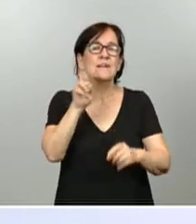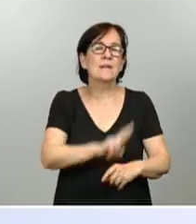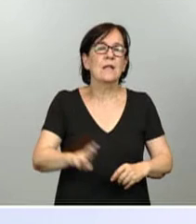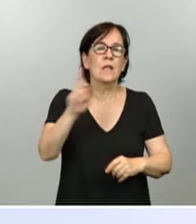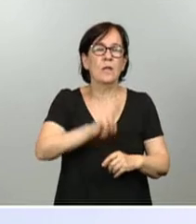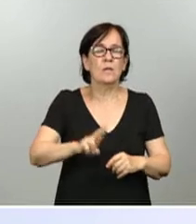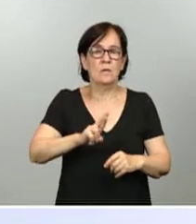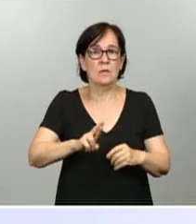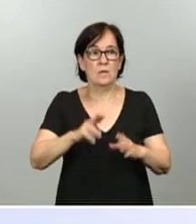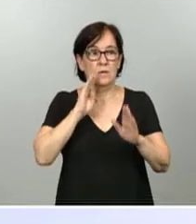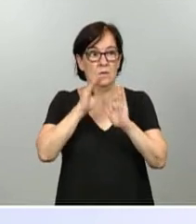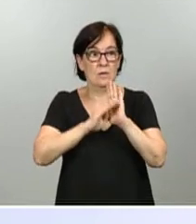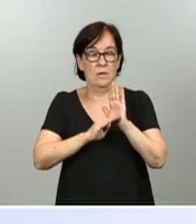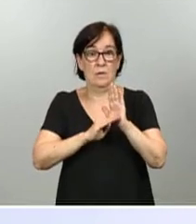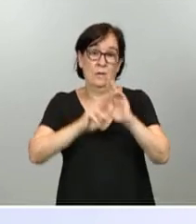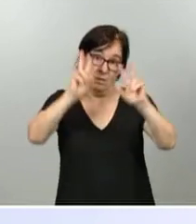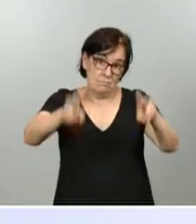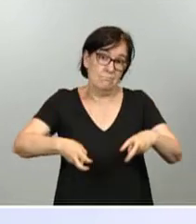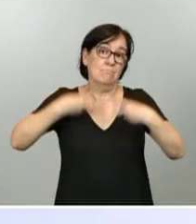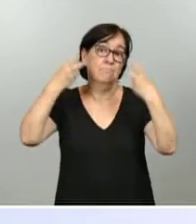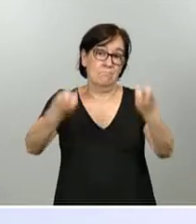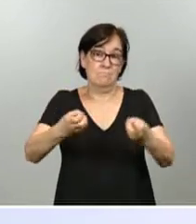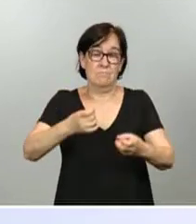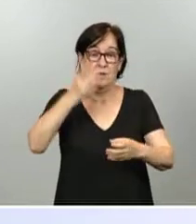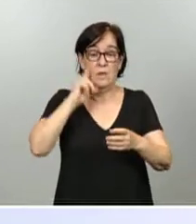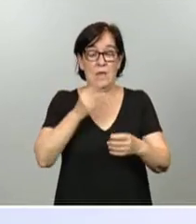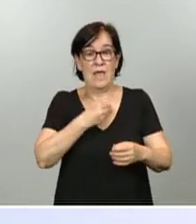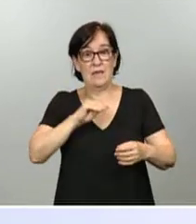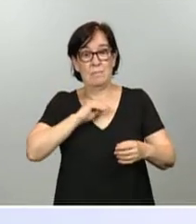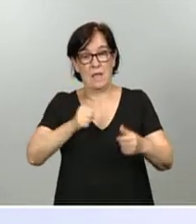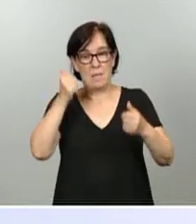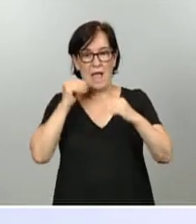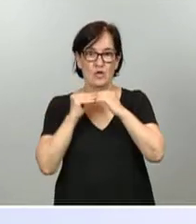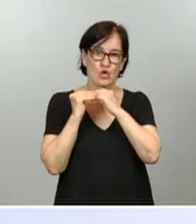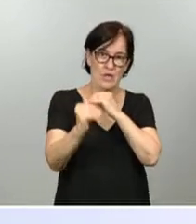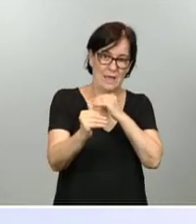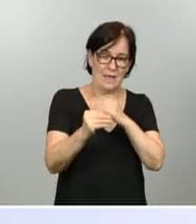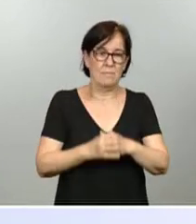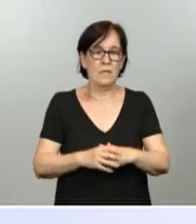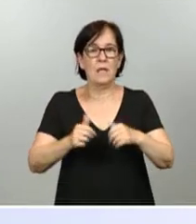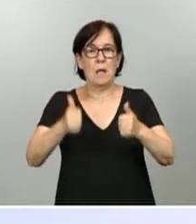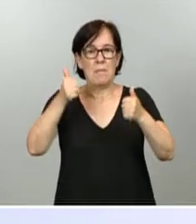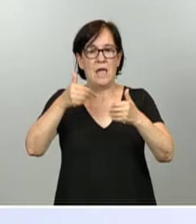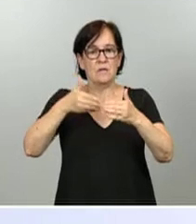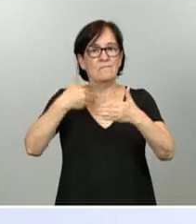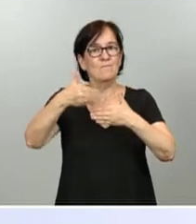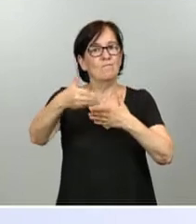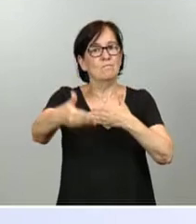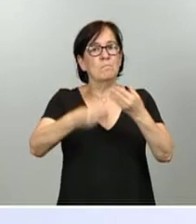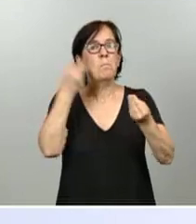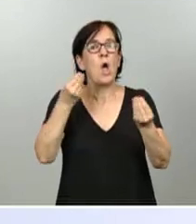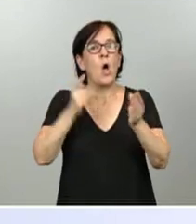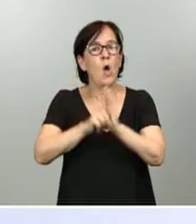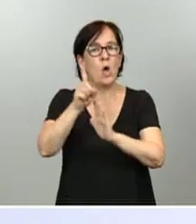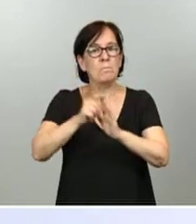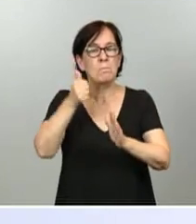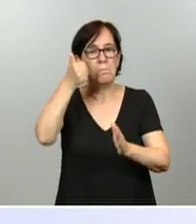medida, reinvención, hacia una España más sostenible, más próspera, y más justa?